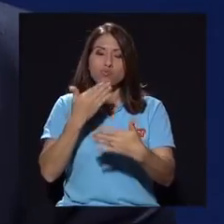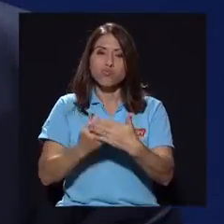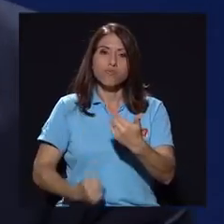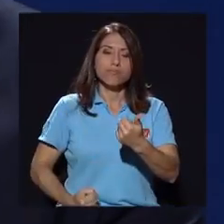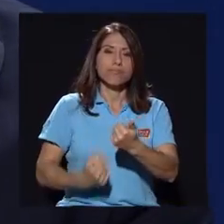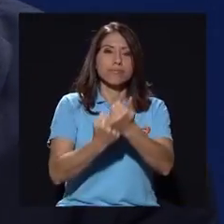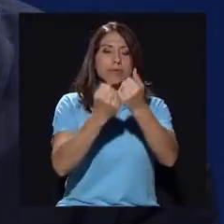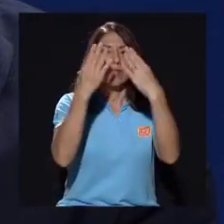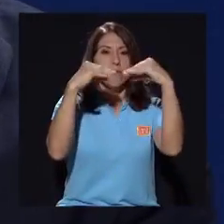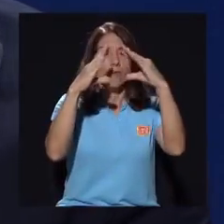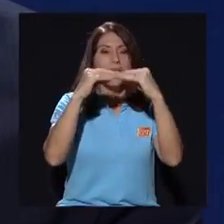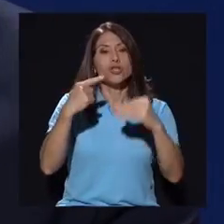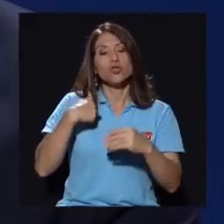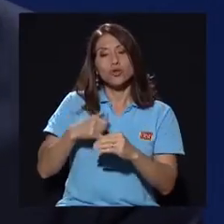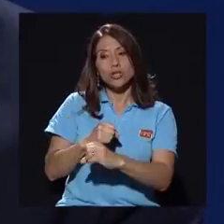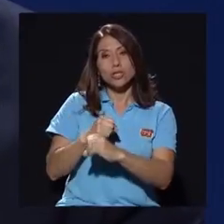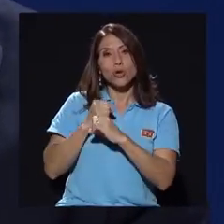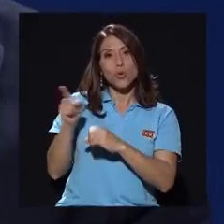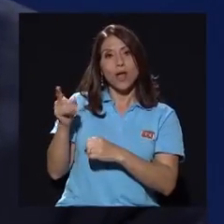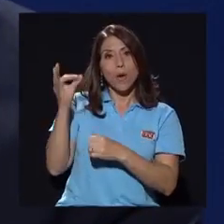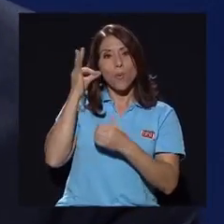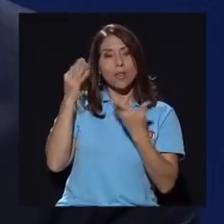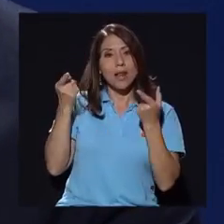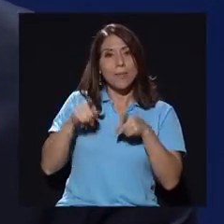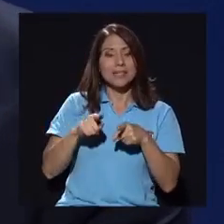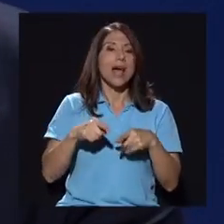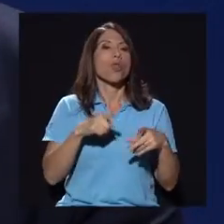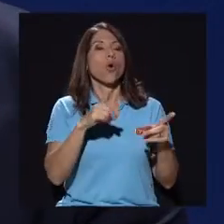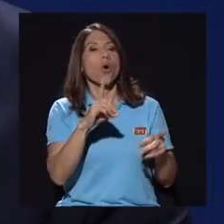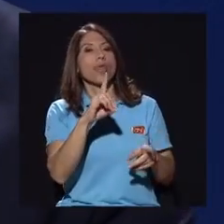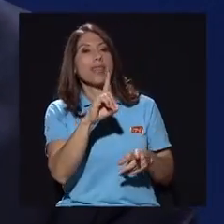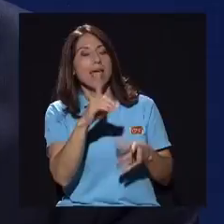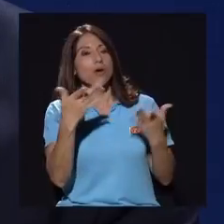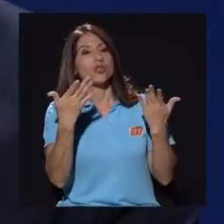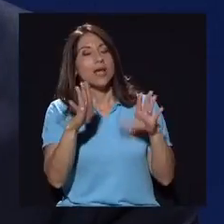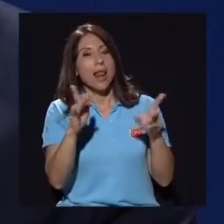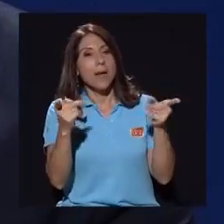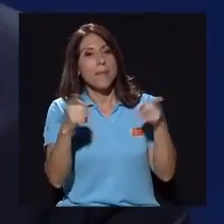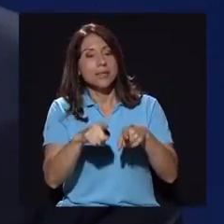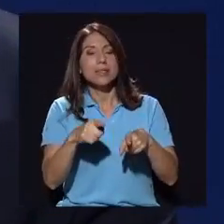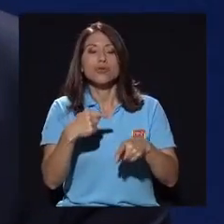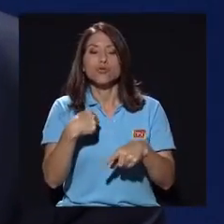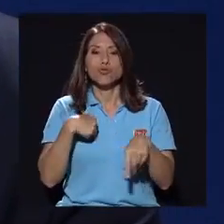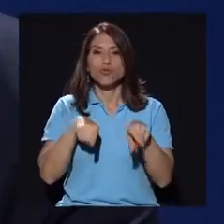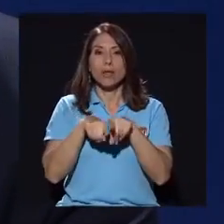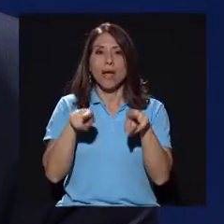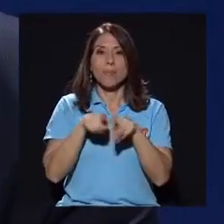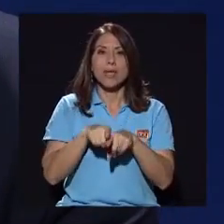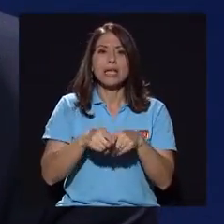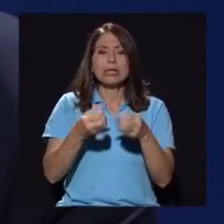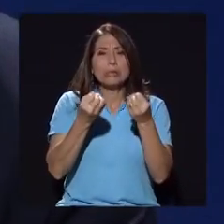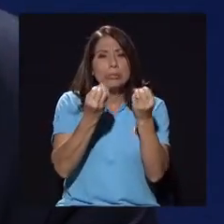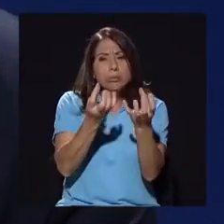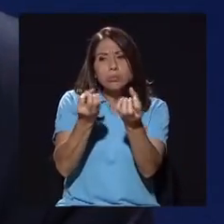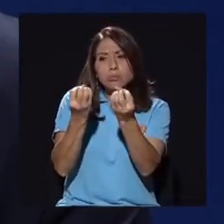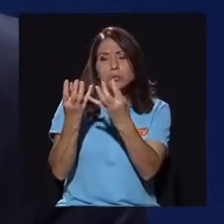Porque estoy seguro que a Bulda le ha pasado, Diego ya lo he conversado con él y también, la cantidad de información